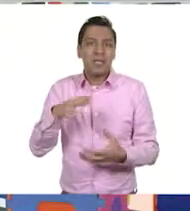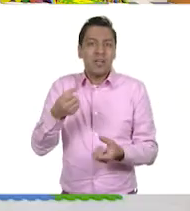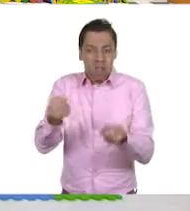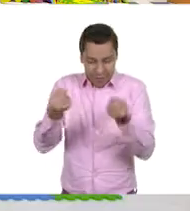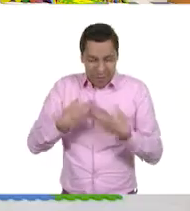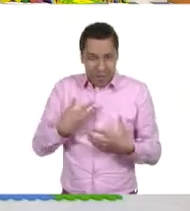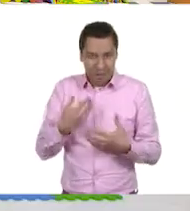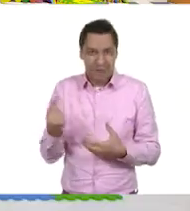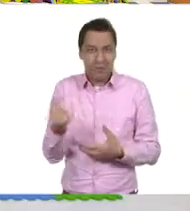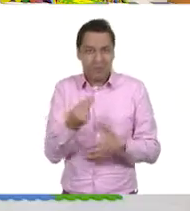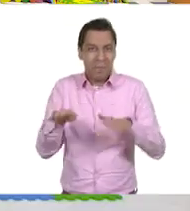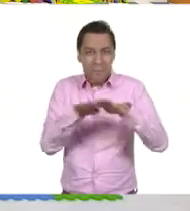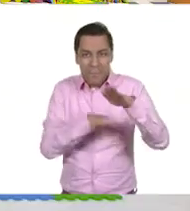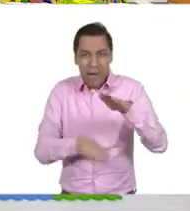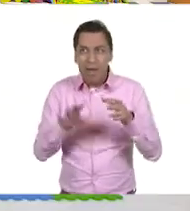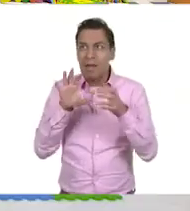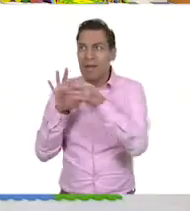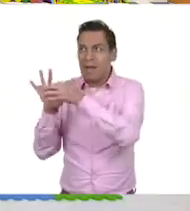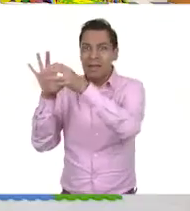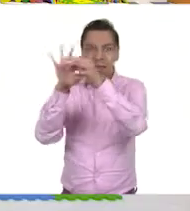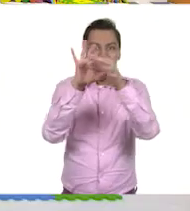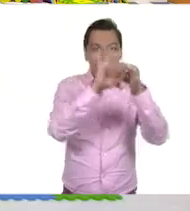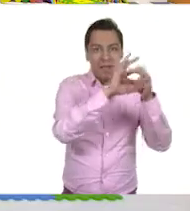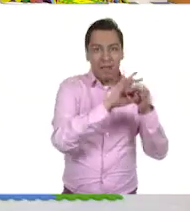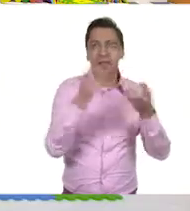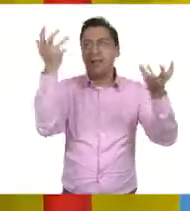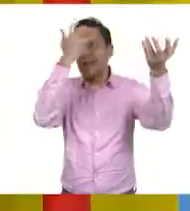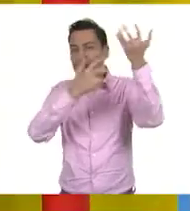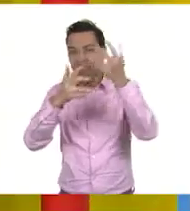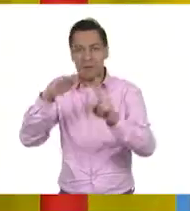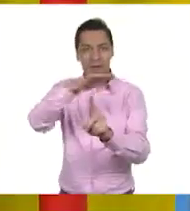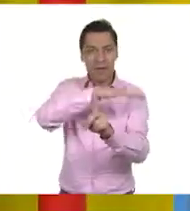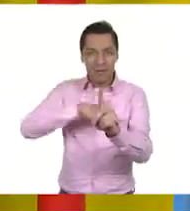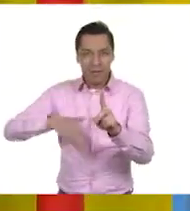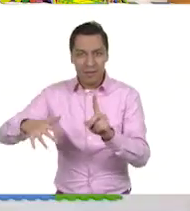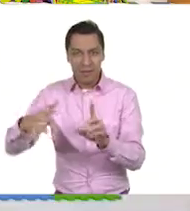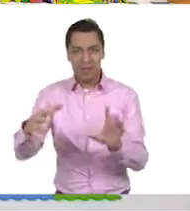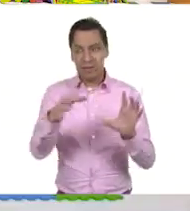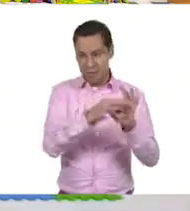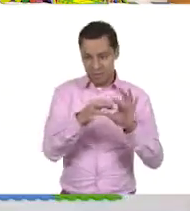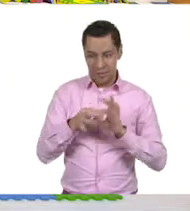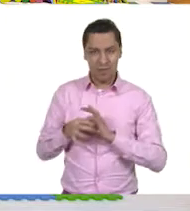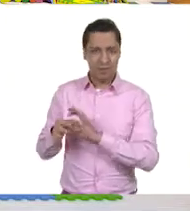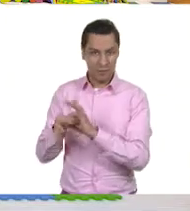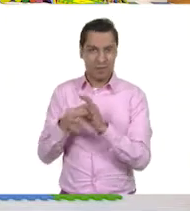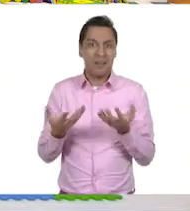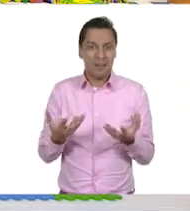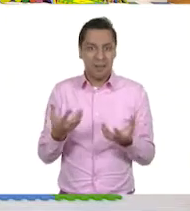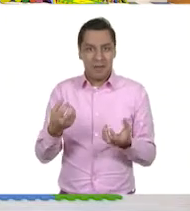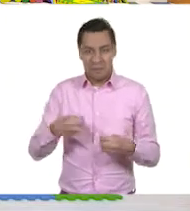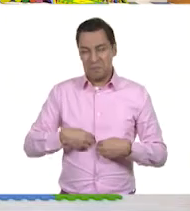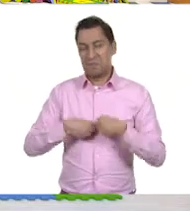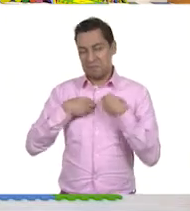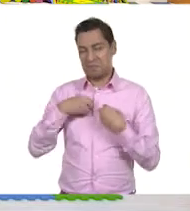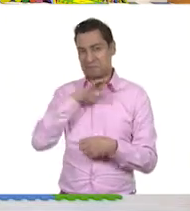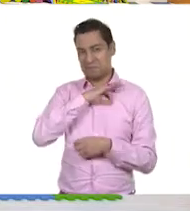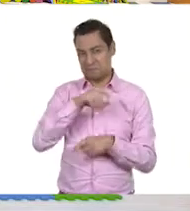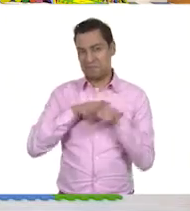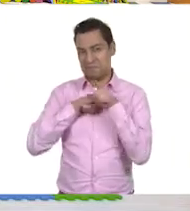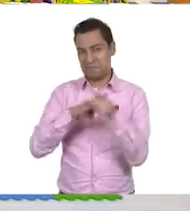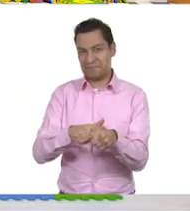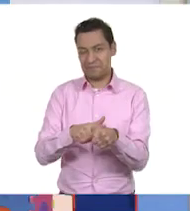¡Guau! Cómo todo está conectado, ¿verdad? Exacto, porque son nuestras necesidades básicas. ¡Cierto! Pero ahora, de lo que usamos a diario.